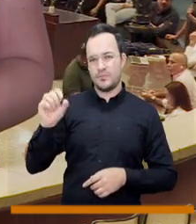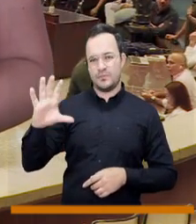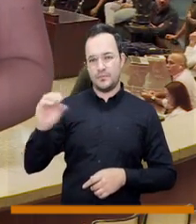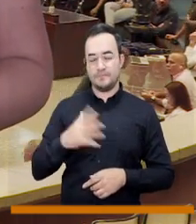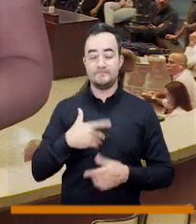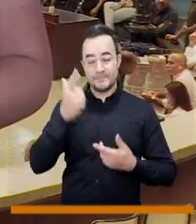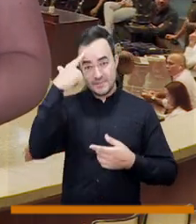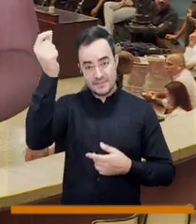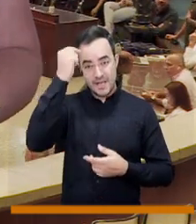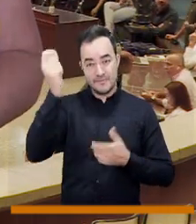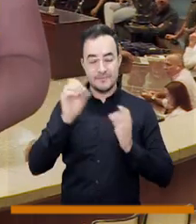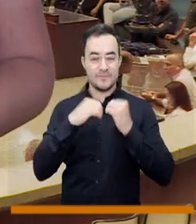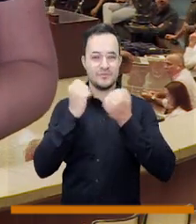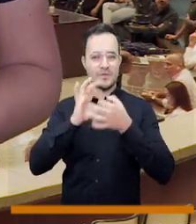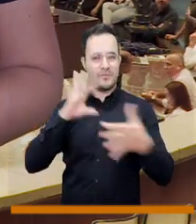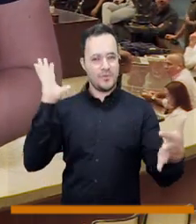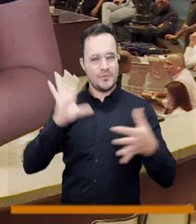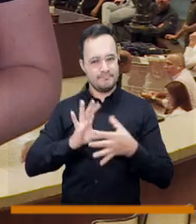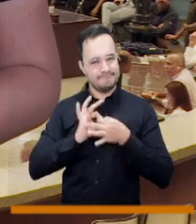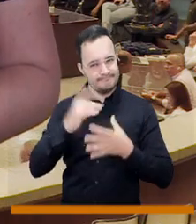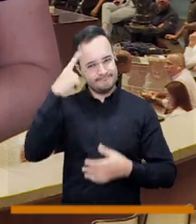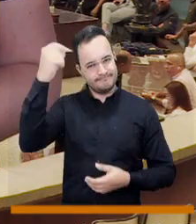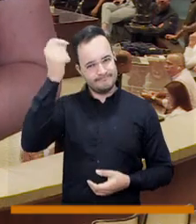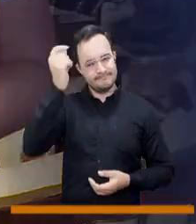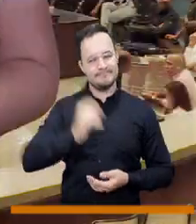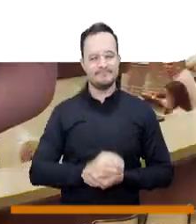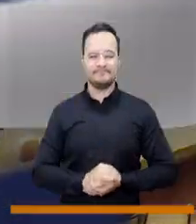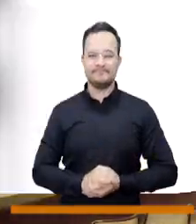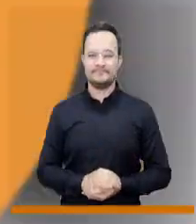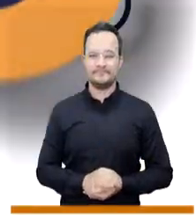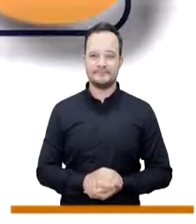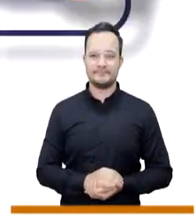.gov.com porque el Consejo de Medellín somos tú y yo.